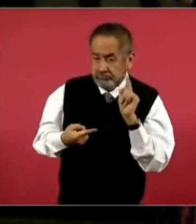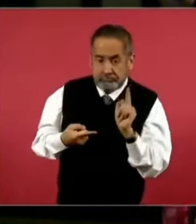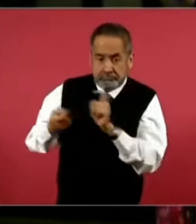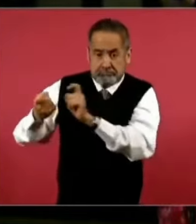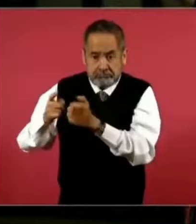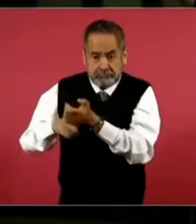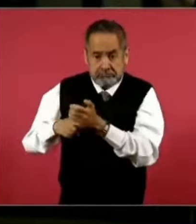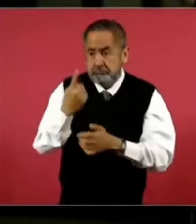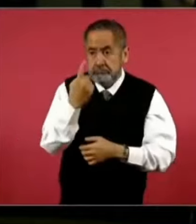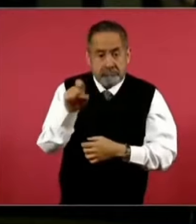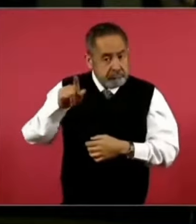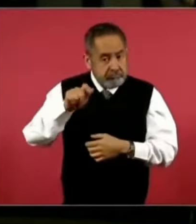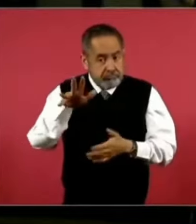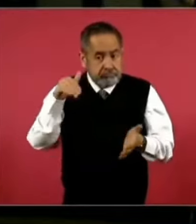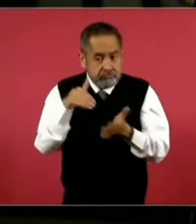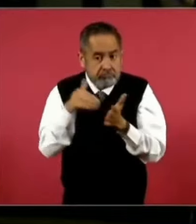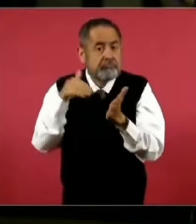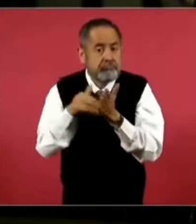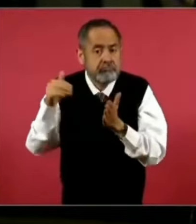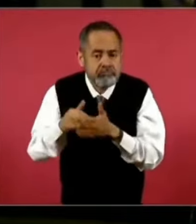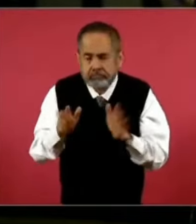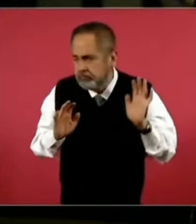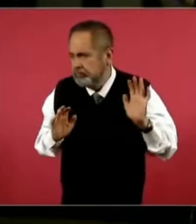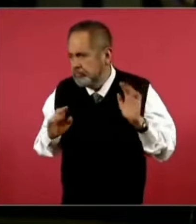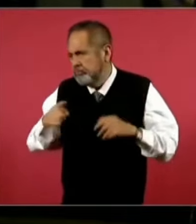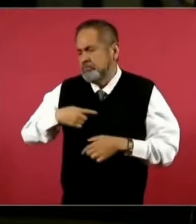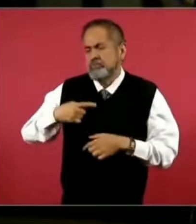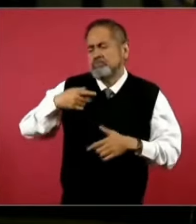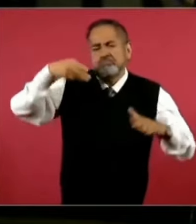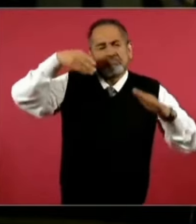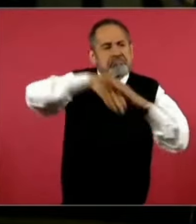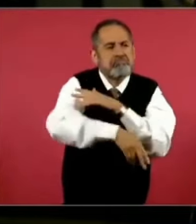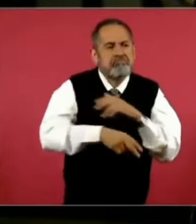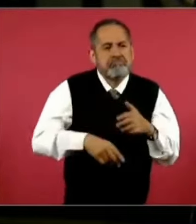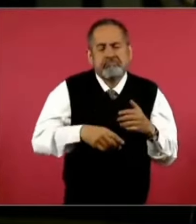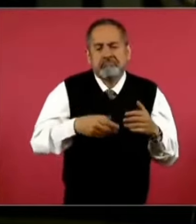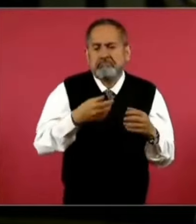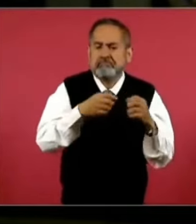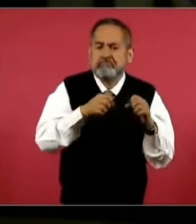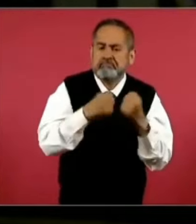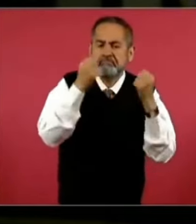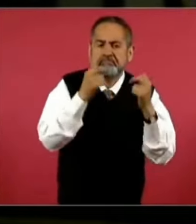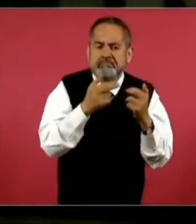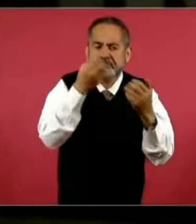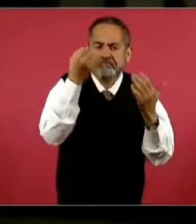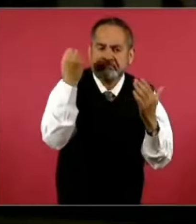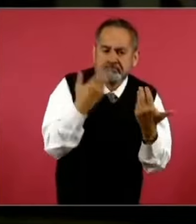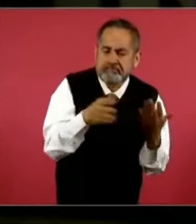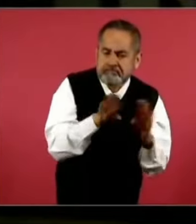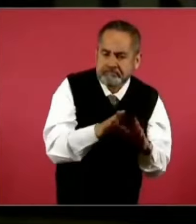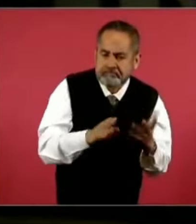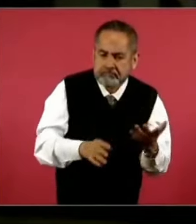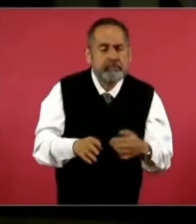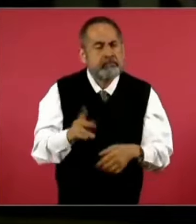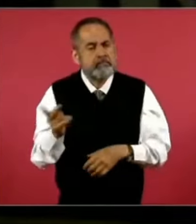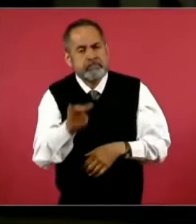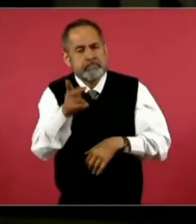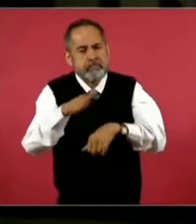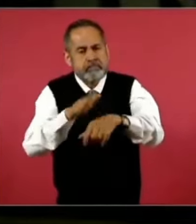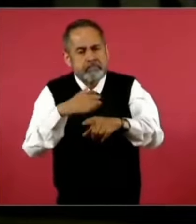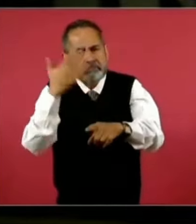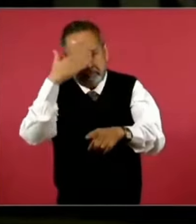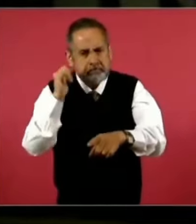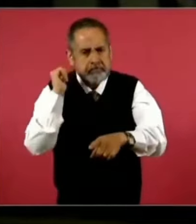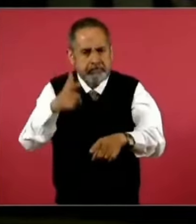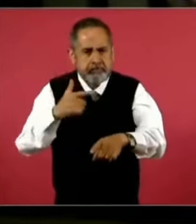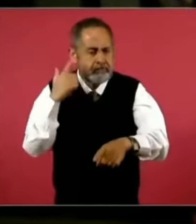175 mil millones de pesos se irían a la quiebra. Preguntarle, presidente, si usted tiene alguna información al respecto,